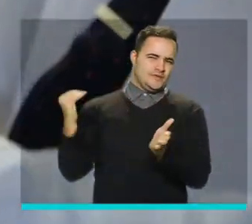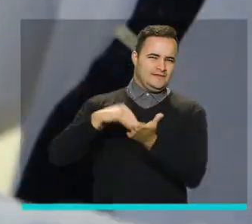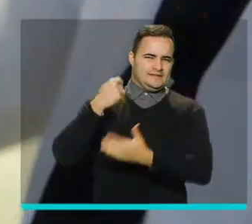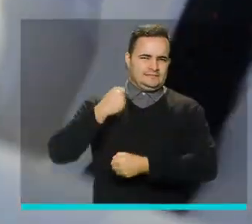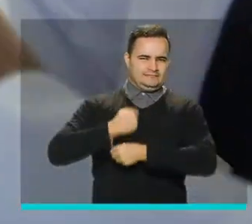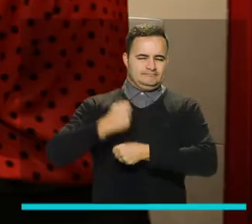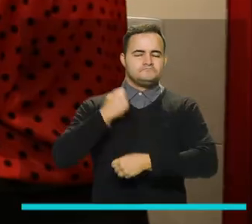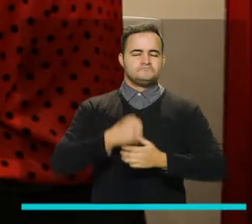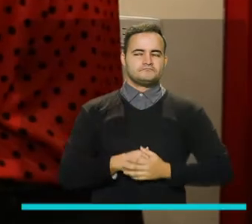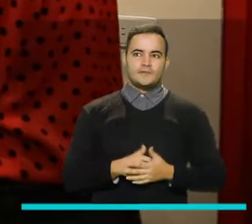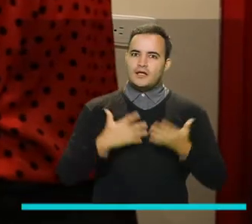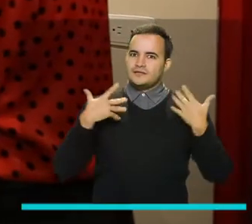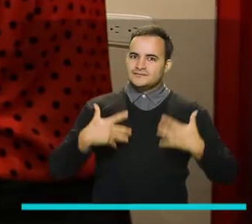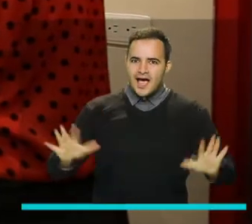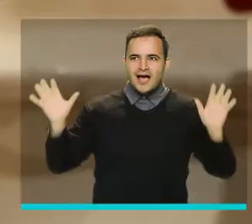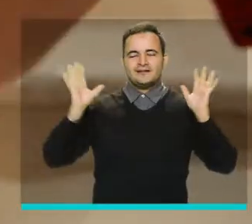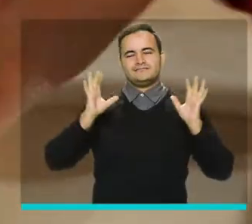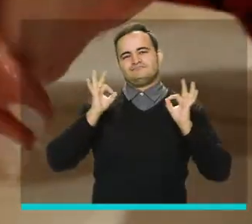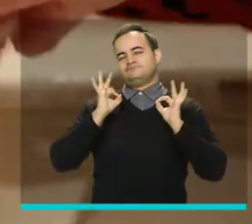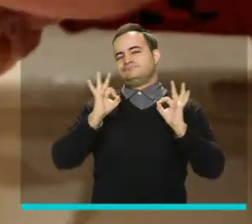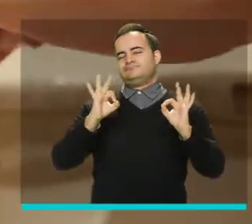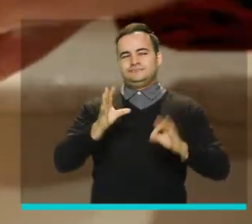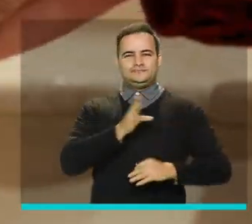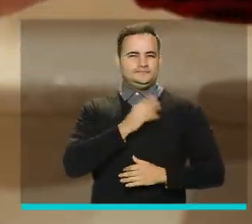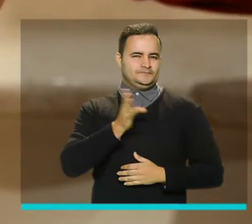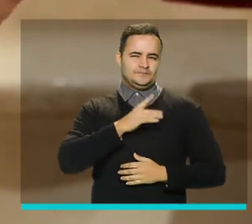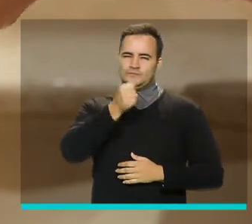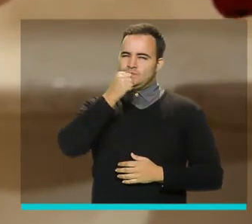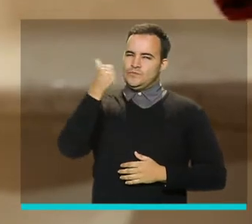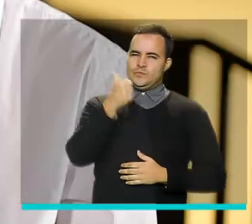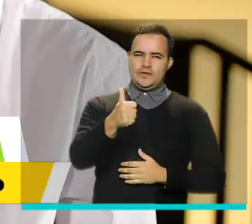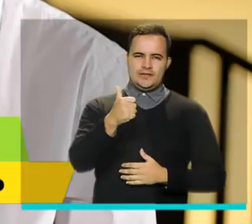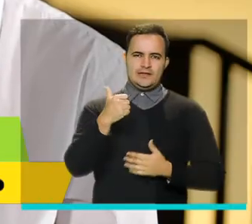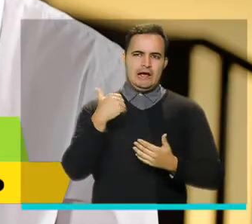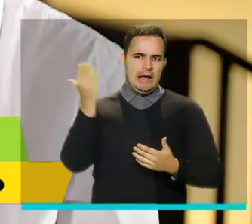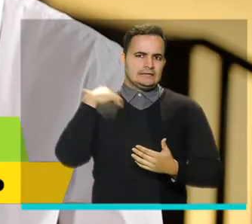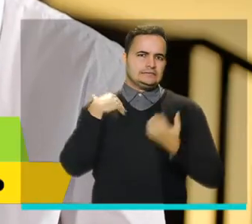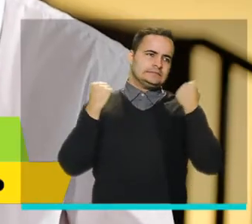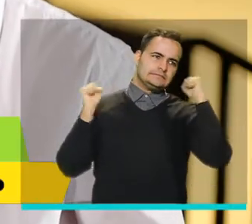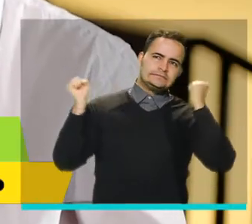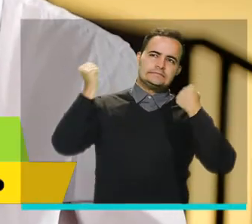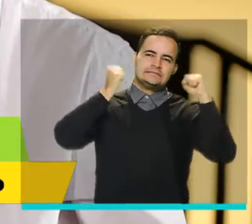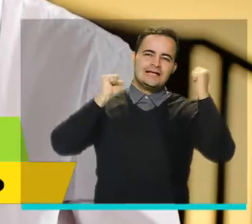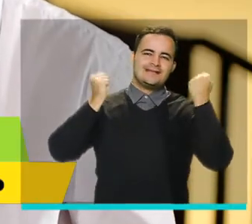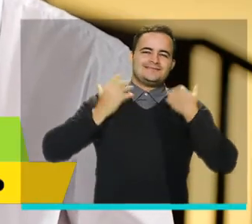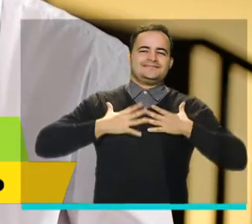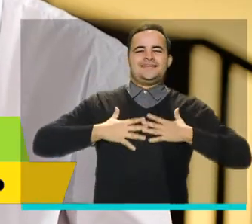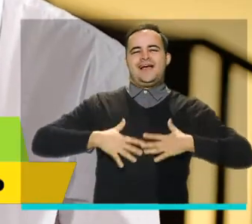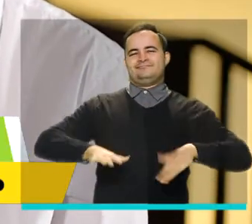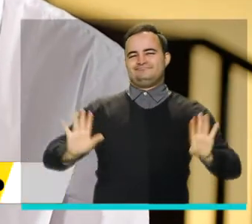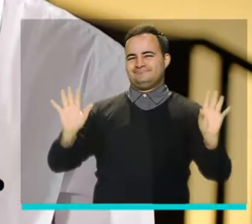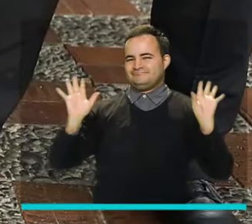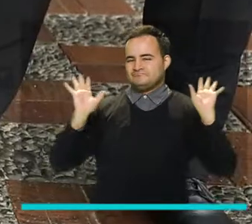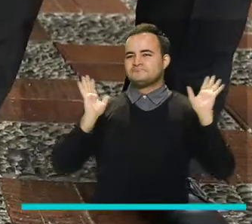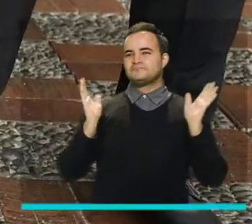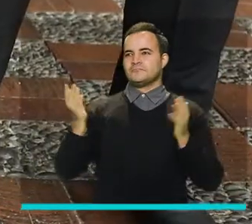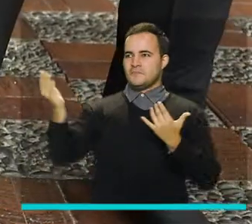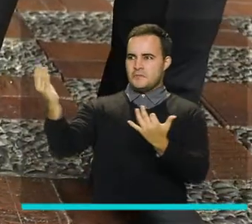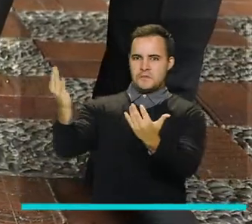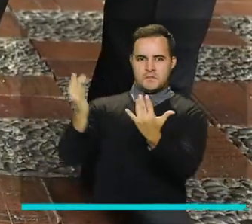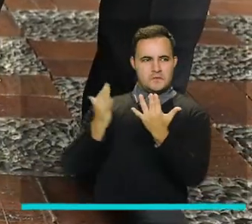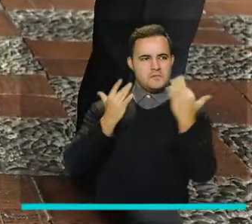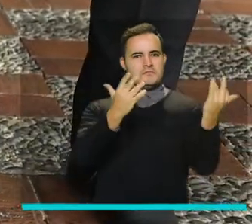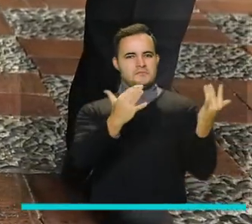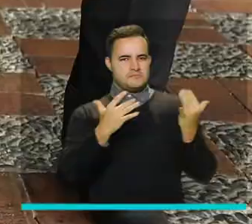extremadamente buena, le quita a un peso muy grande de encima, muy contentos porque ya empezamos a ver clientela en los